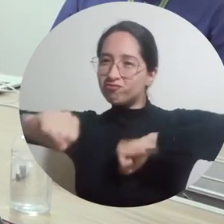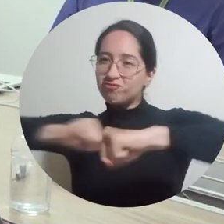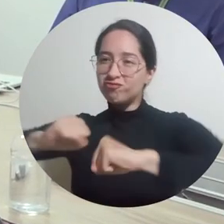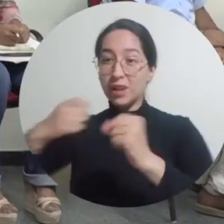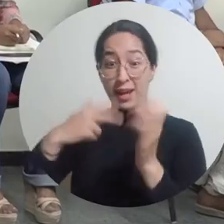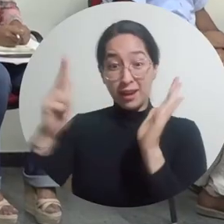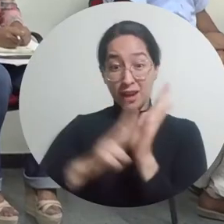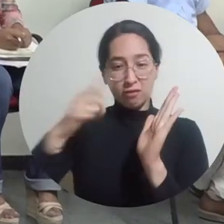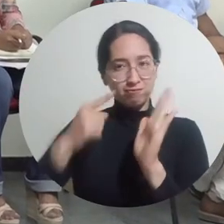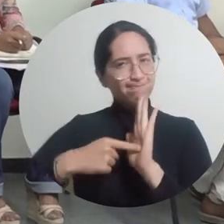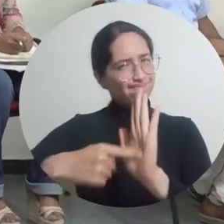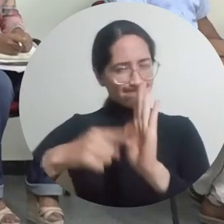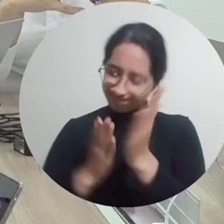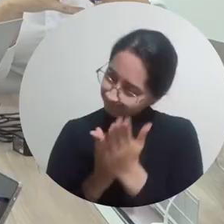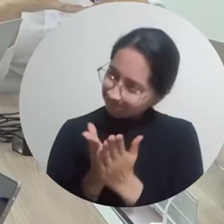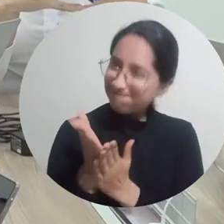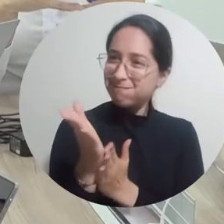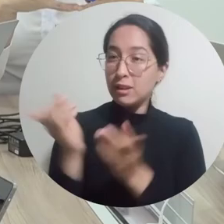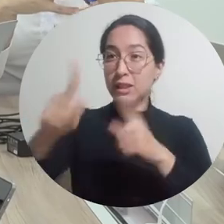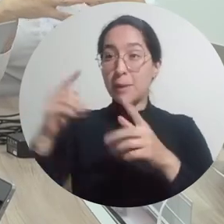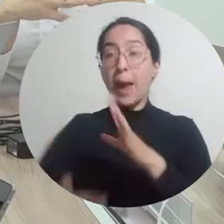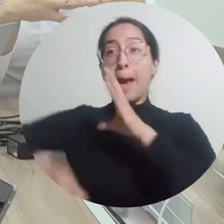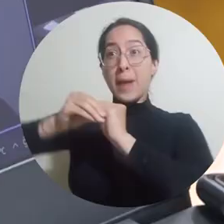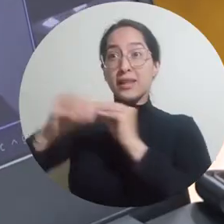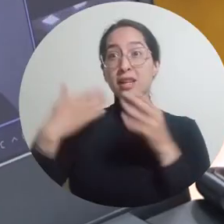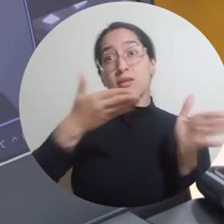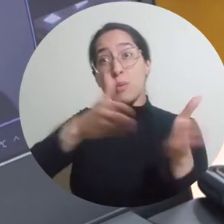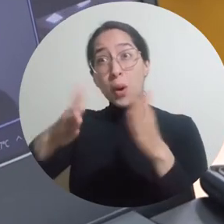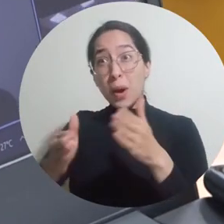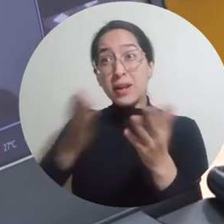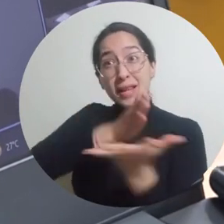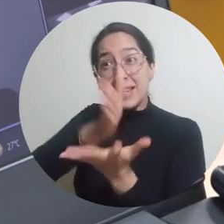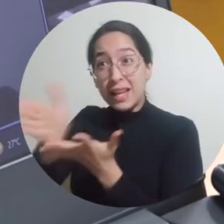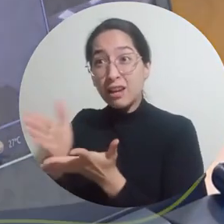acreditación institucional y obtener la acreditación de programas.